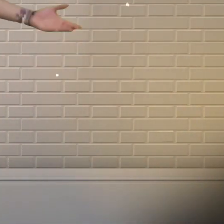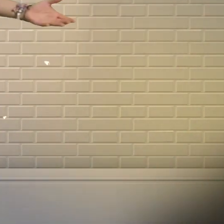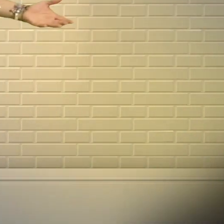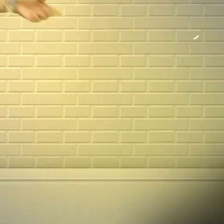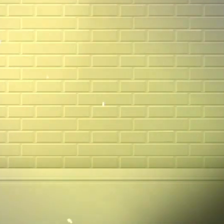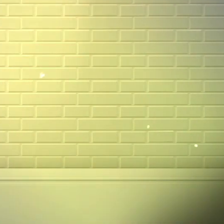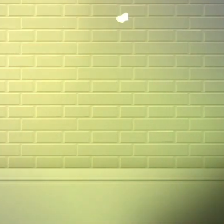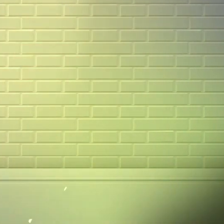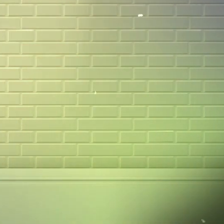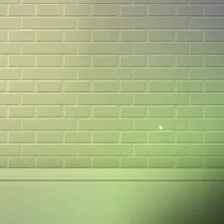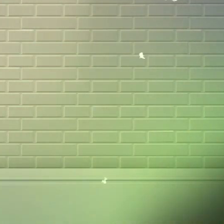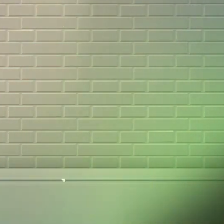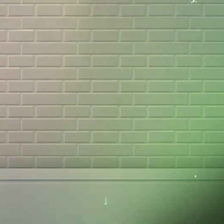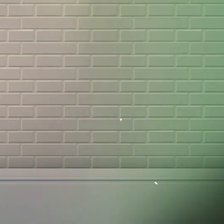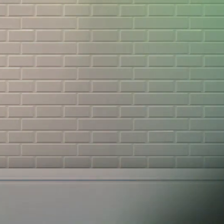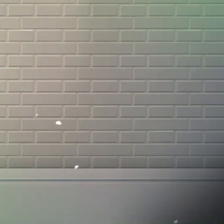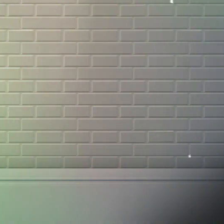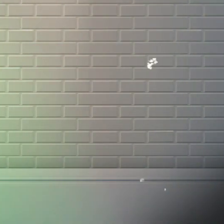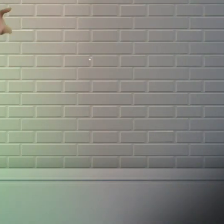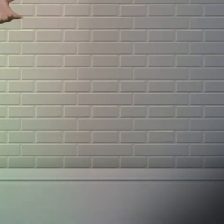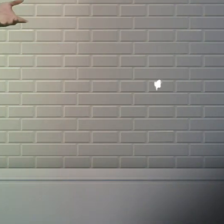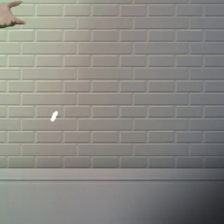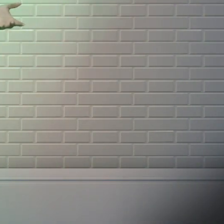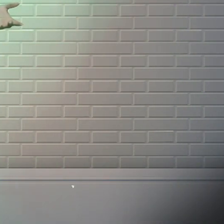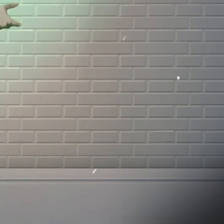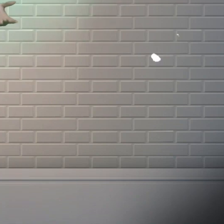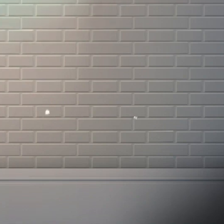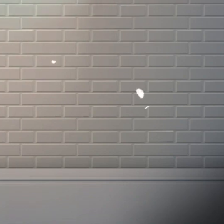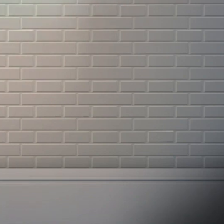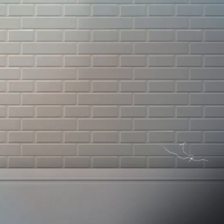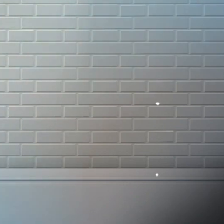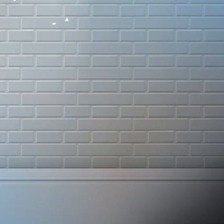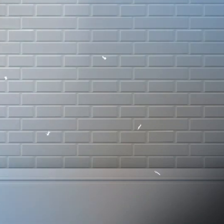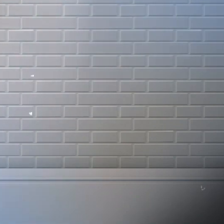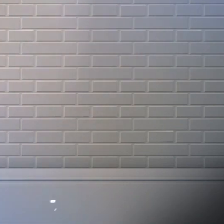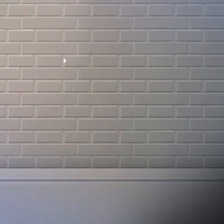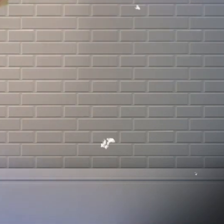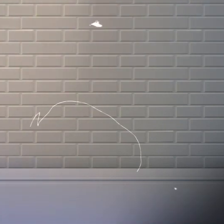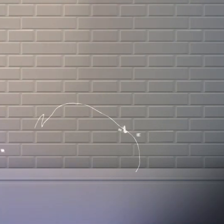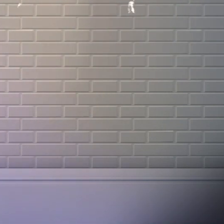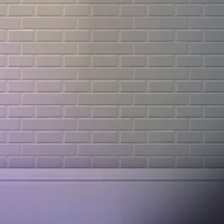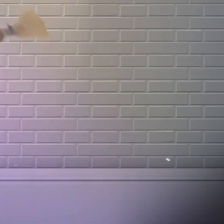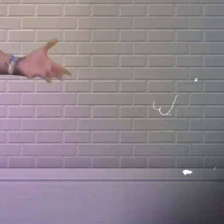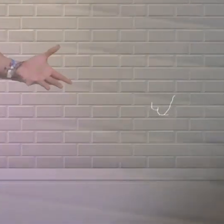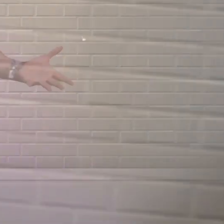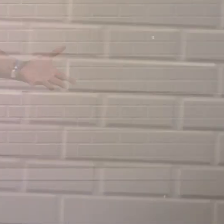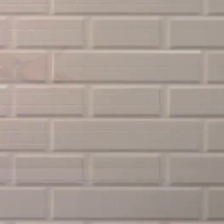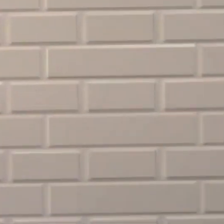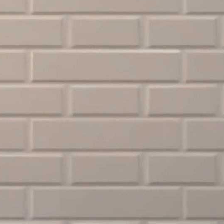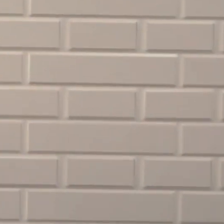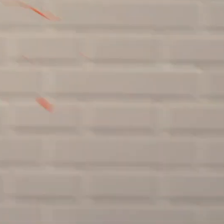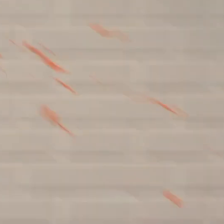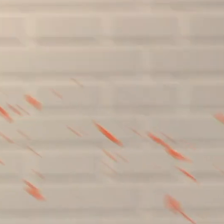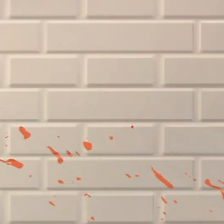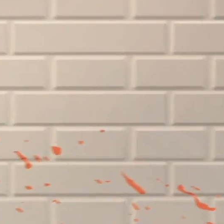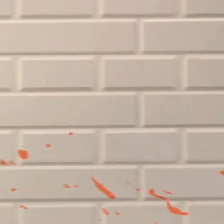Hola, bienvenidas y bienvenidos a una super clase con el profe Pancho ¡Comenzamos!